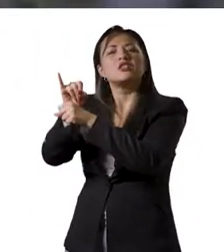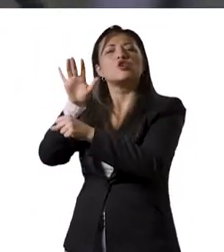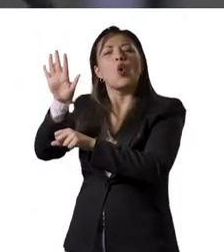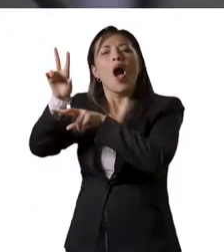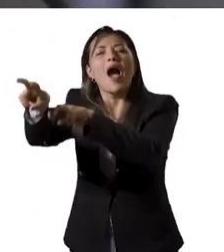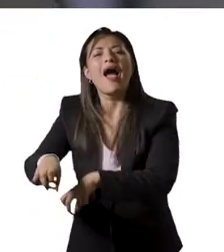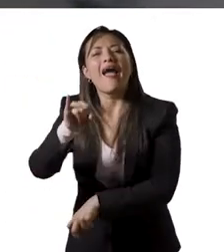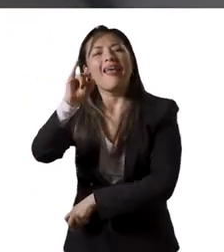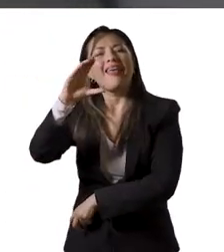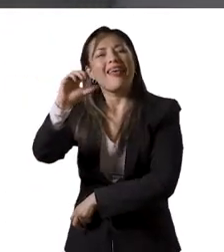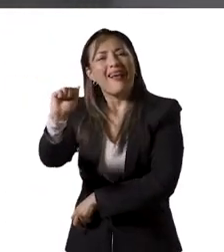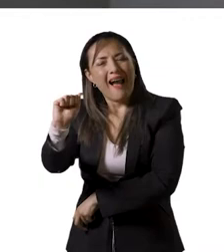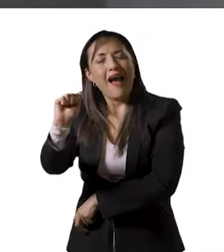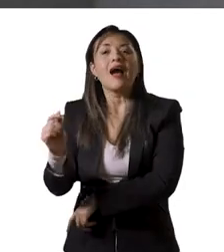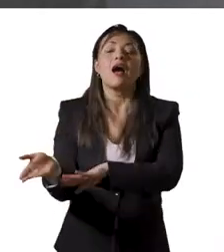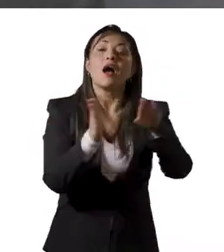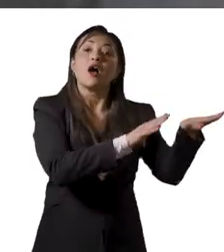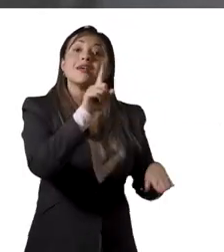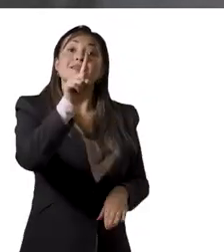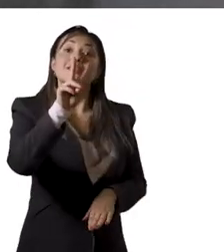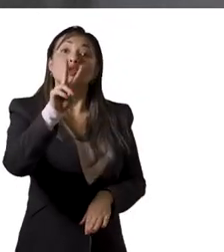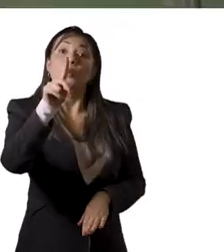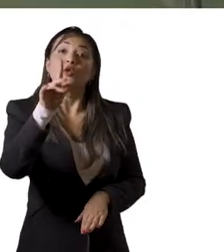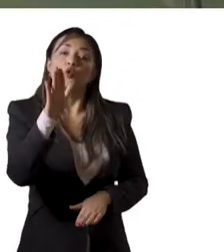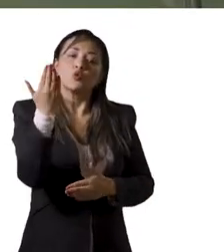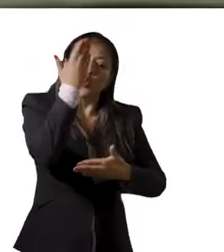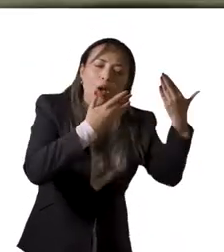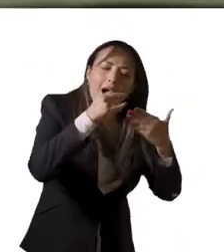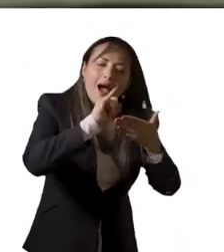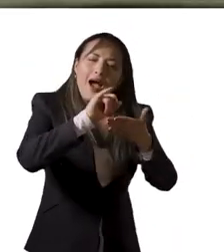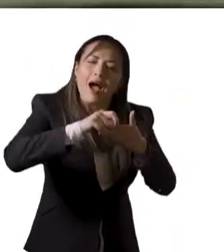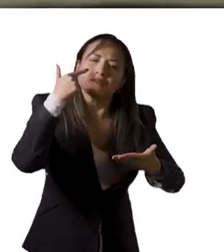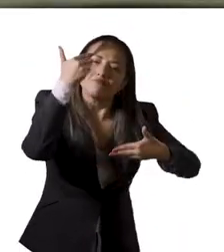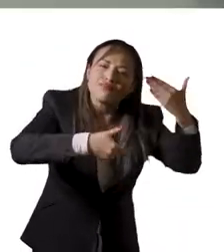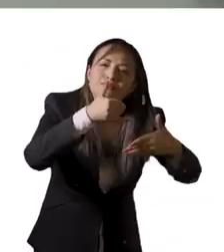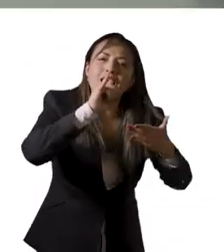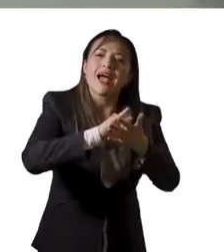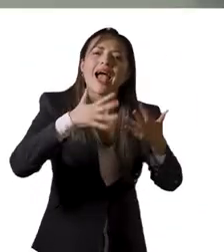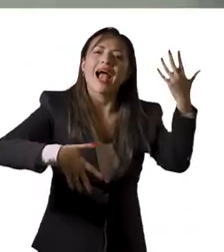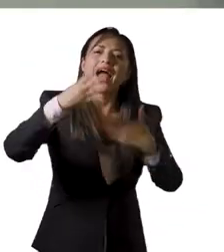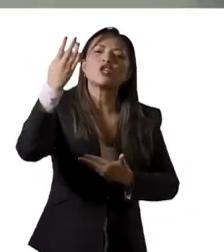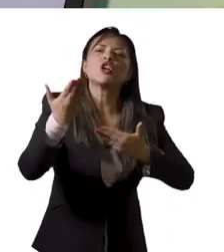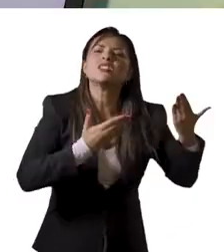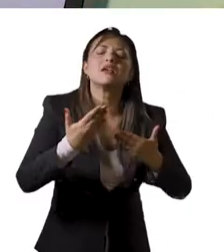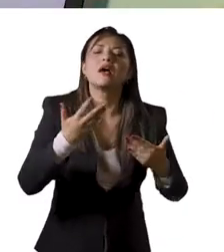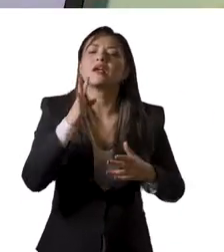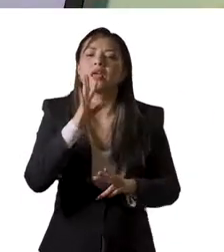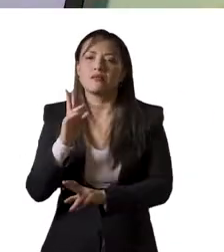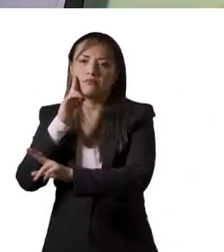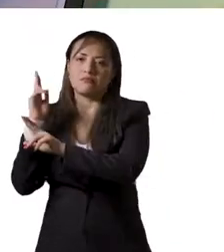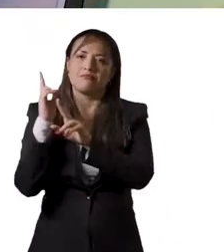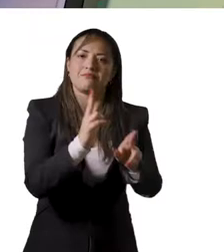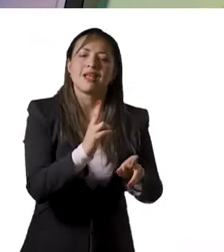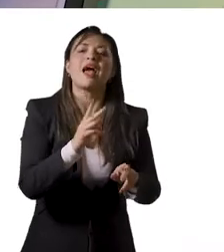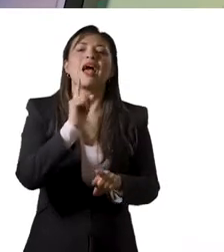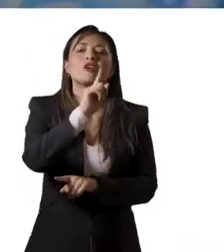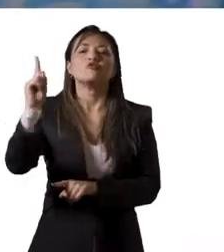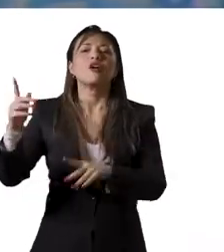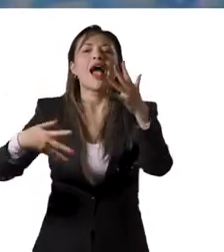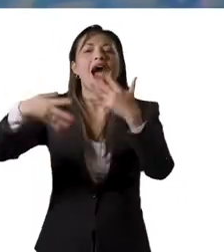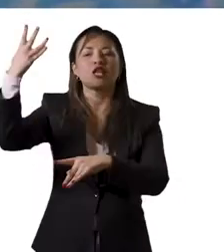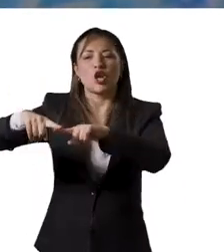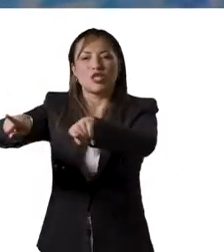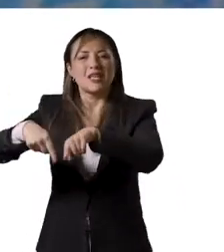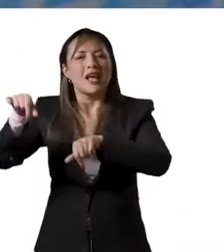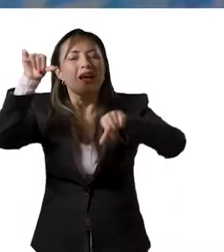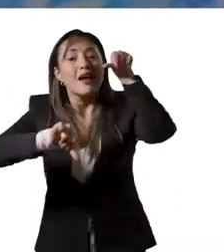Instituto Colombiano Agropecuario, ICA. 121 ensayos y 14 servicios de calibración fueron acreditados